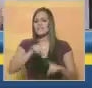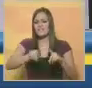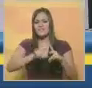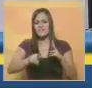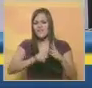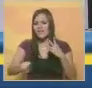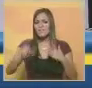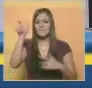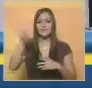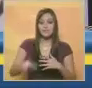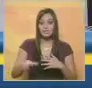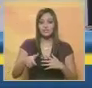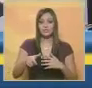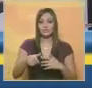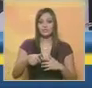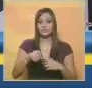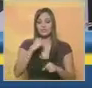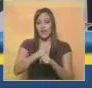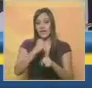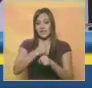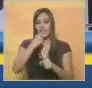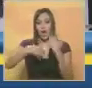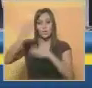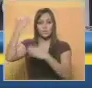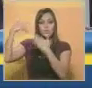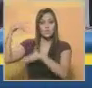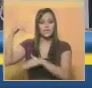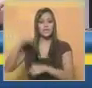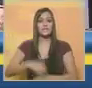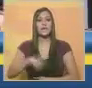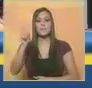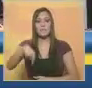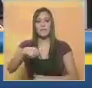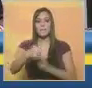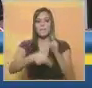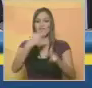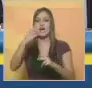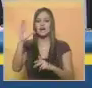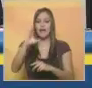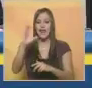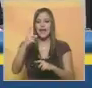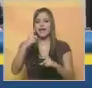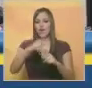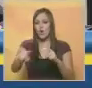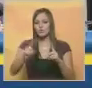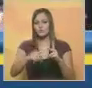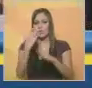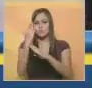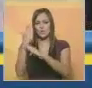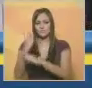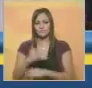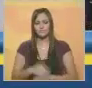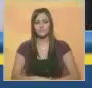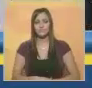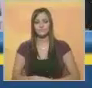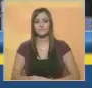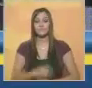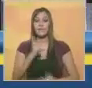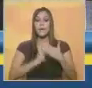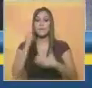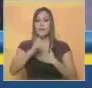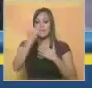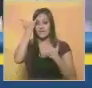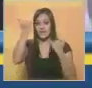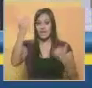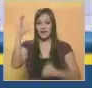el cien pies. Aquella oficina que concibió el metro de Caracas. Tenemos la información también de que este plan estratégico para